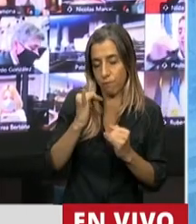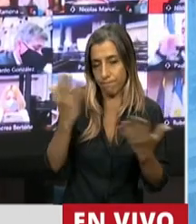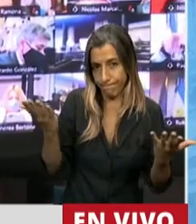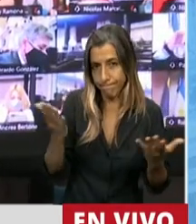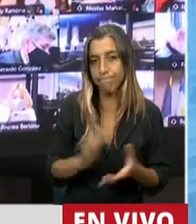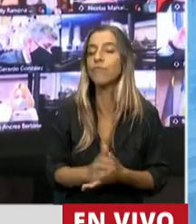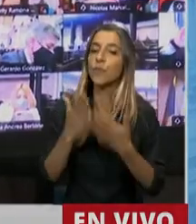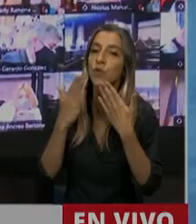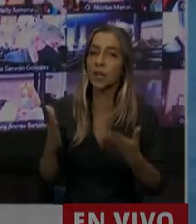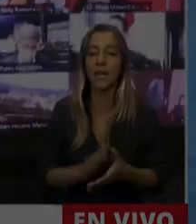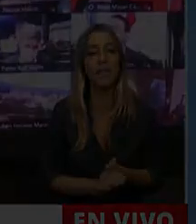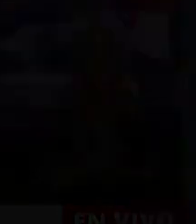gracias diputado gracias